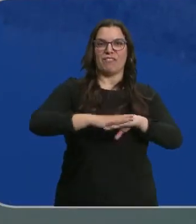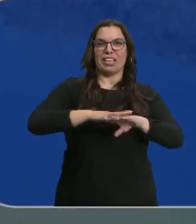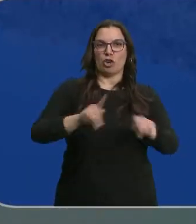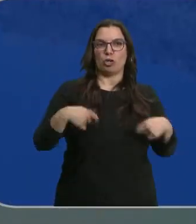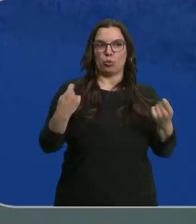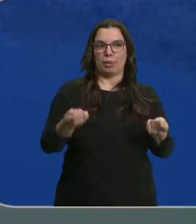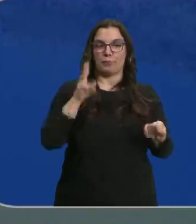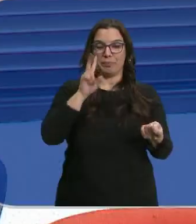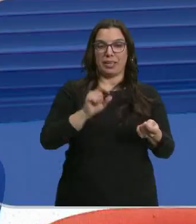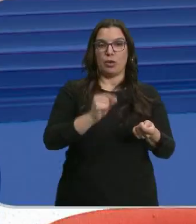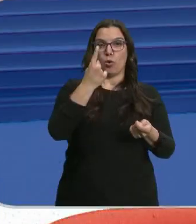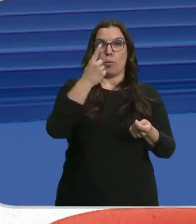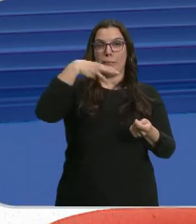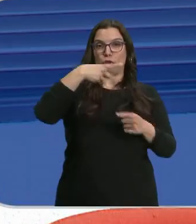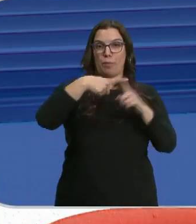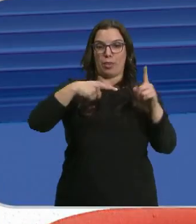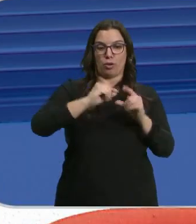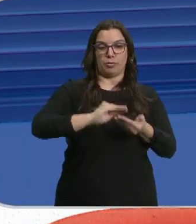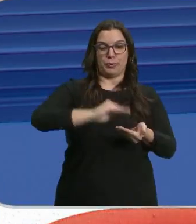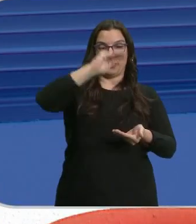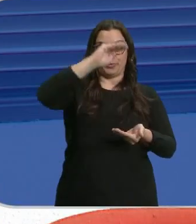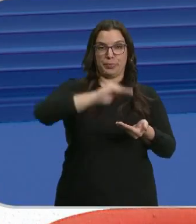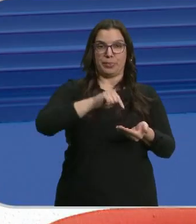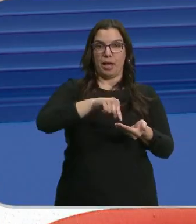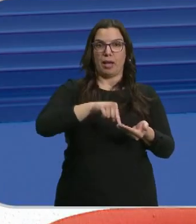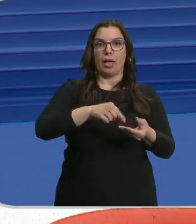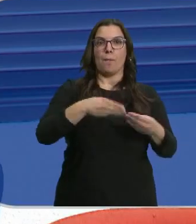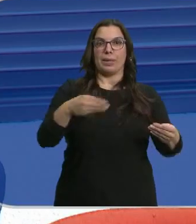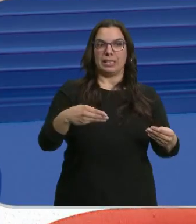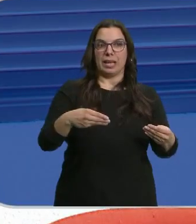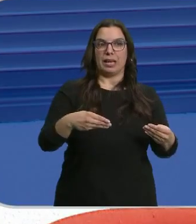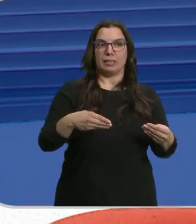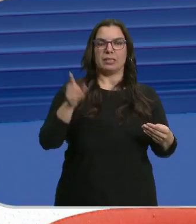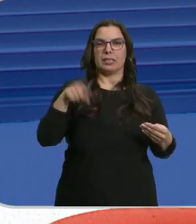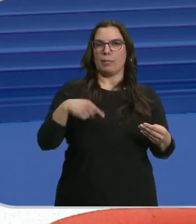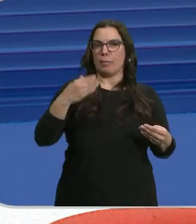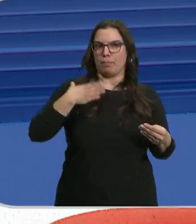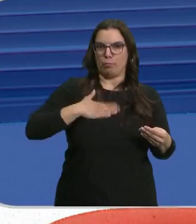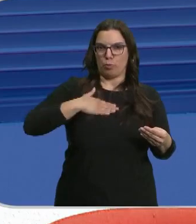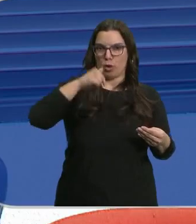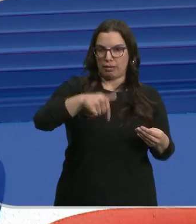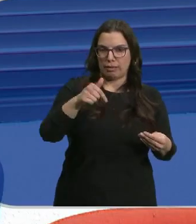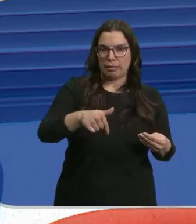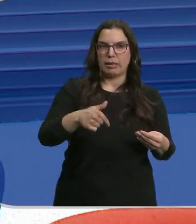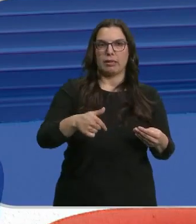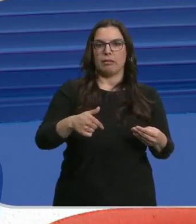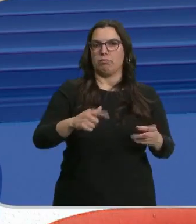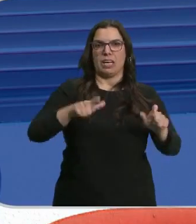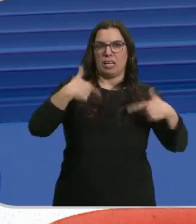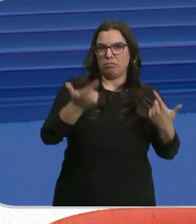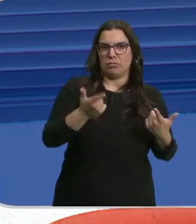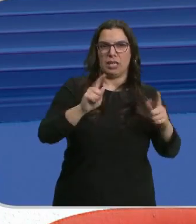En ese metro y medio es donde se han puesto los materiales que también tienen origen local, hablamos de astillas, compost